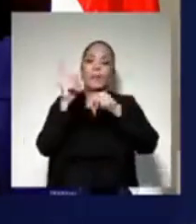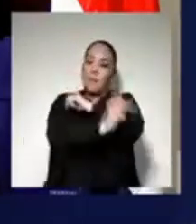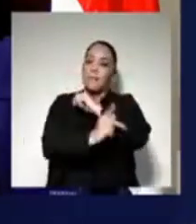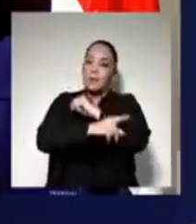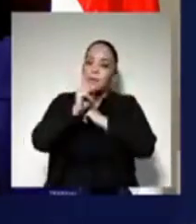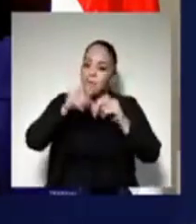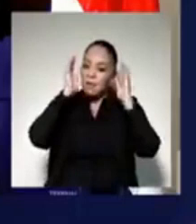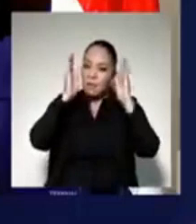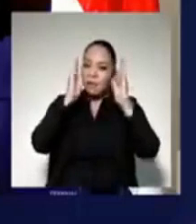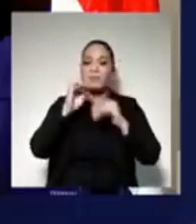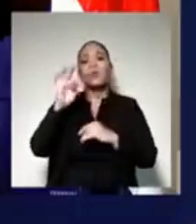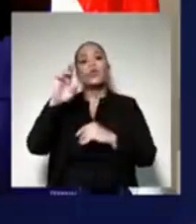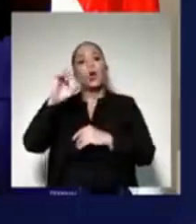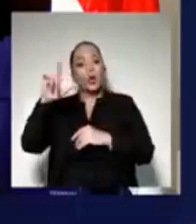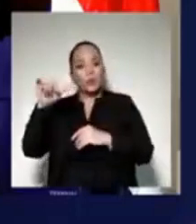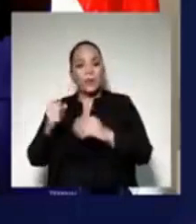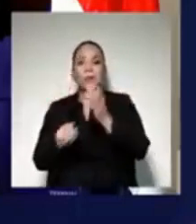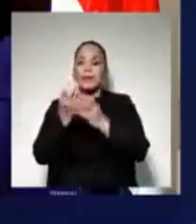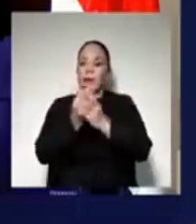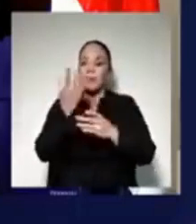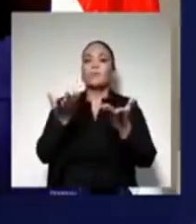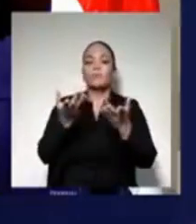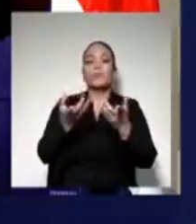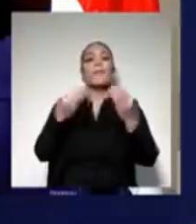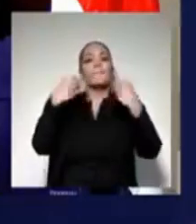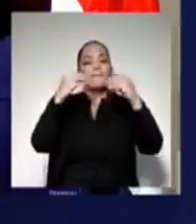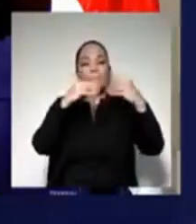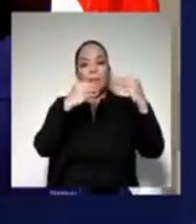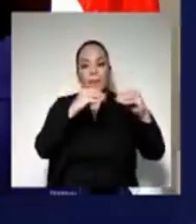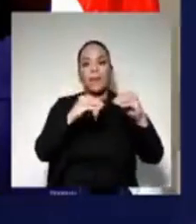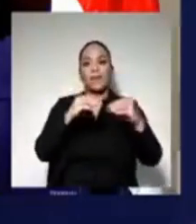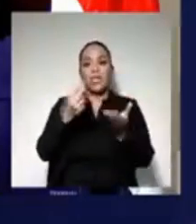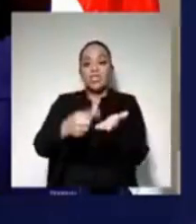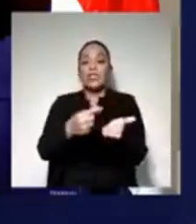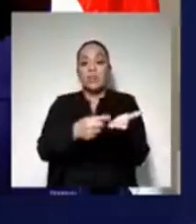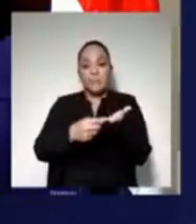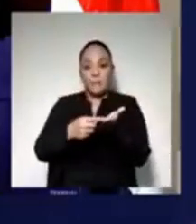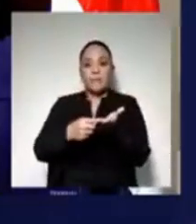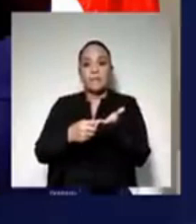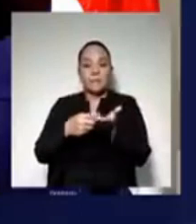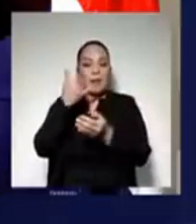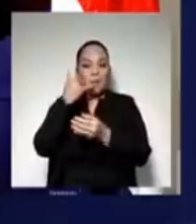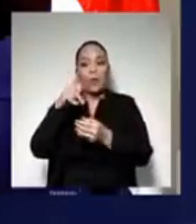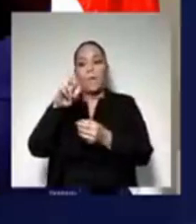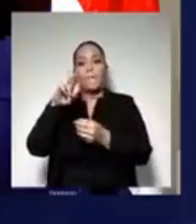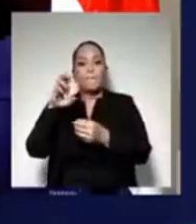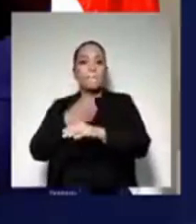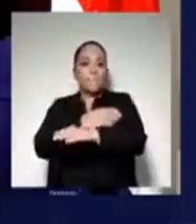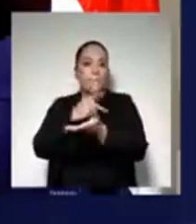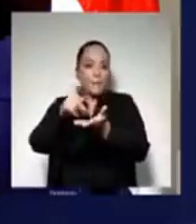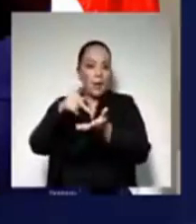que hay que atender de los troles que se están generando a través de la venta de chips de teléfono prepago y en el cual,